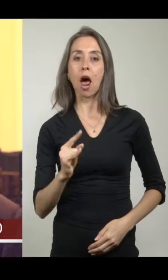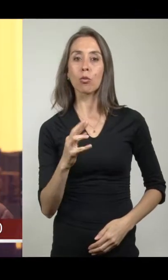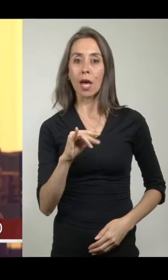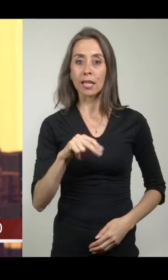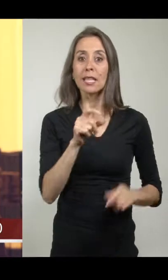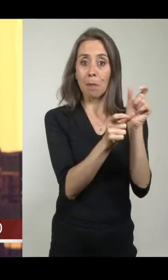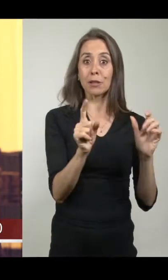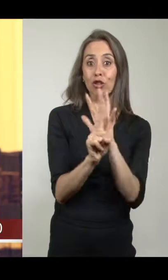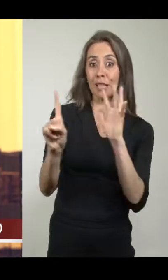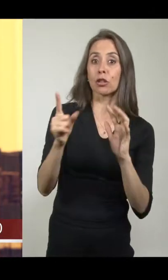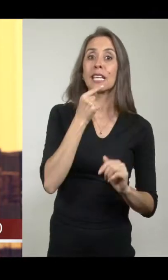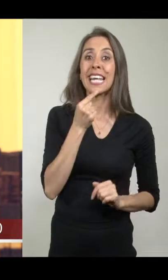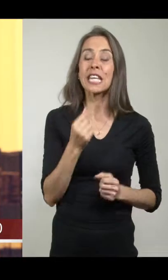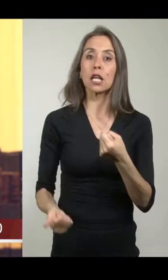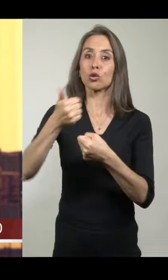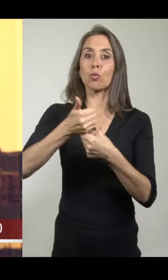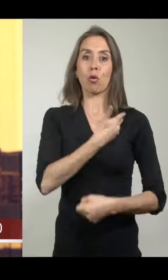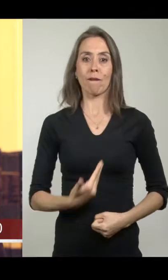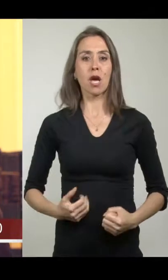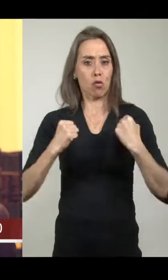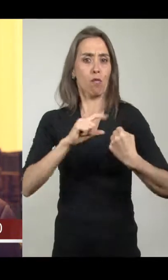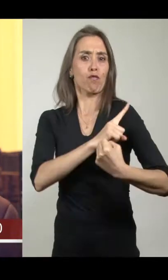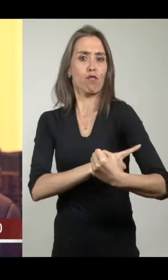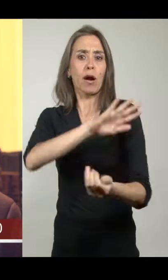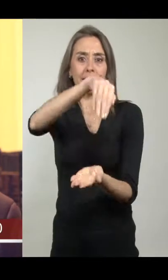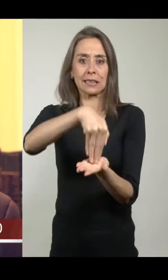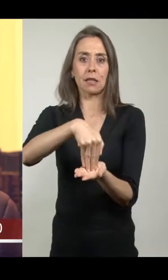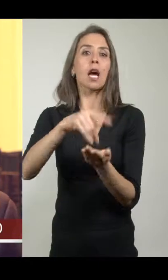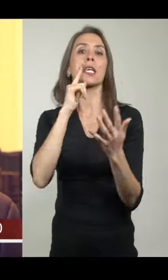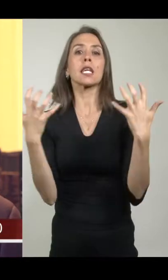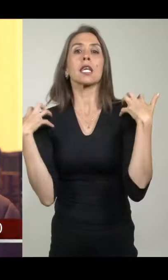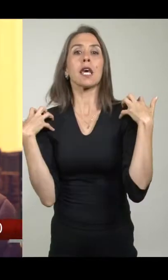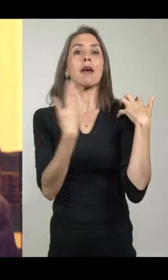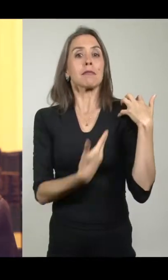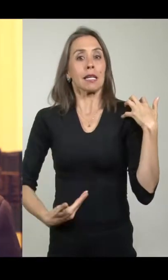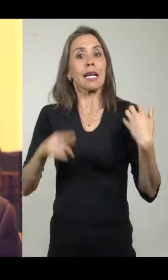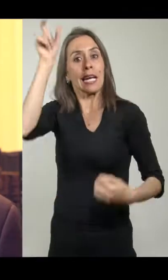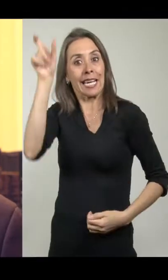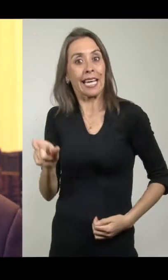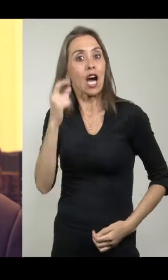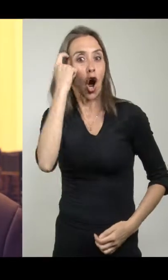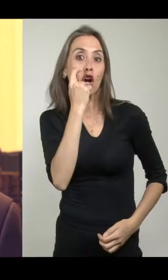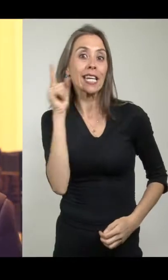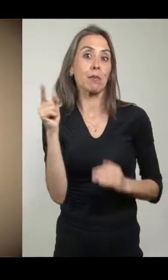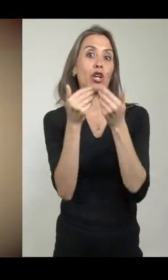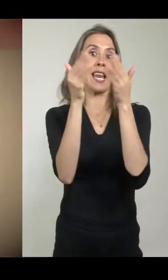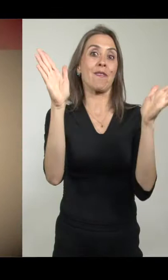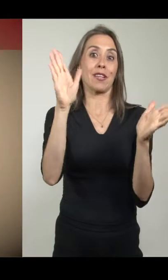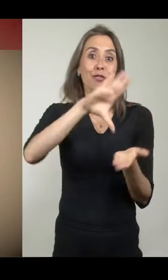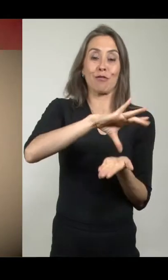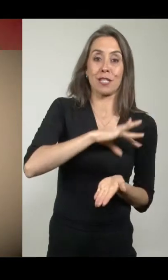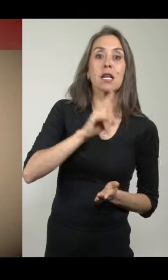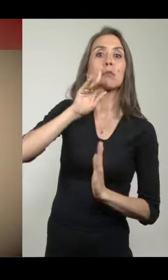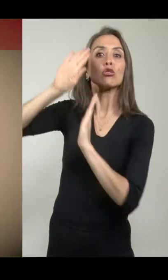implantación de un gobierno fuerte y centralizado, que debería estar a cargo del Libertador, que en aquel tiempo estaba exiliado en Perú. Entre